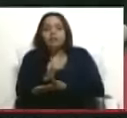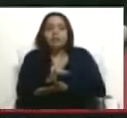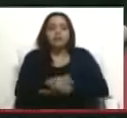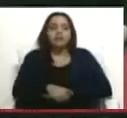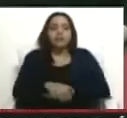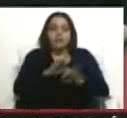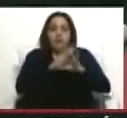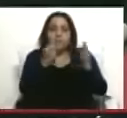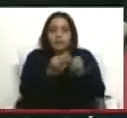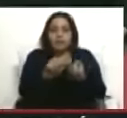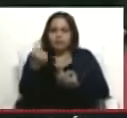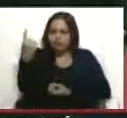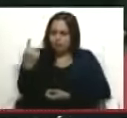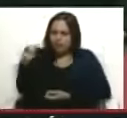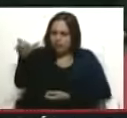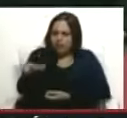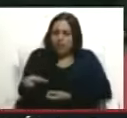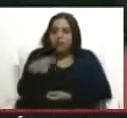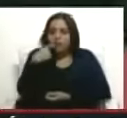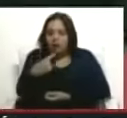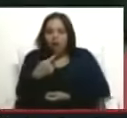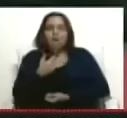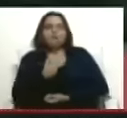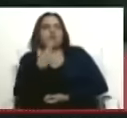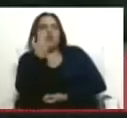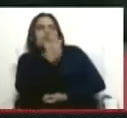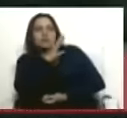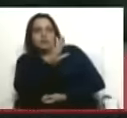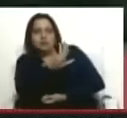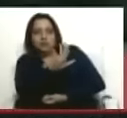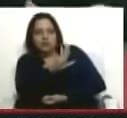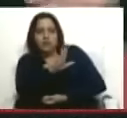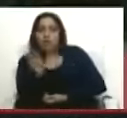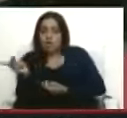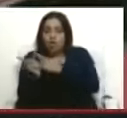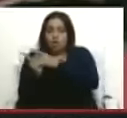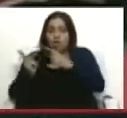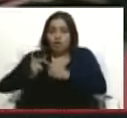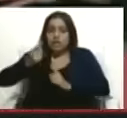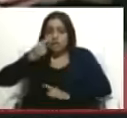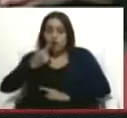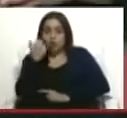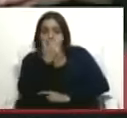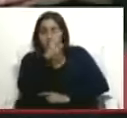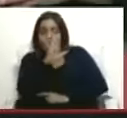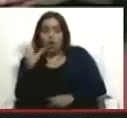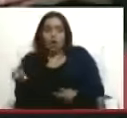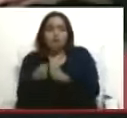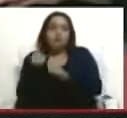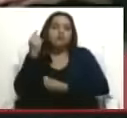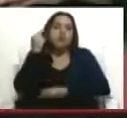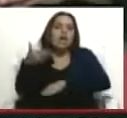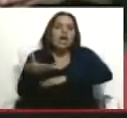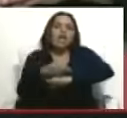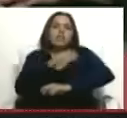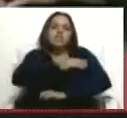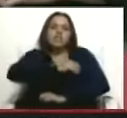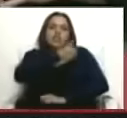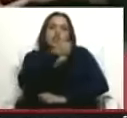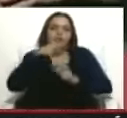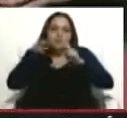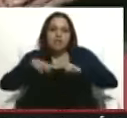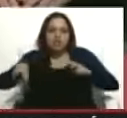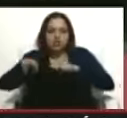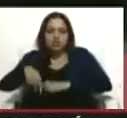Estas personas prometieron, imagínate tú ambos, con la exdirectora de Auditoría de